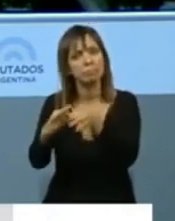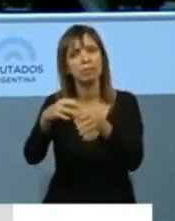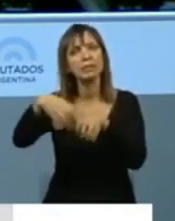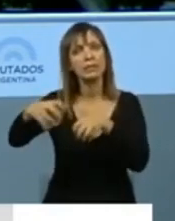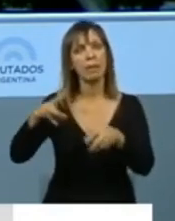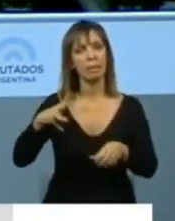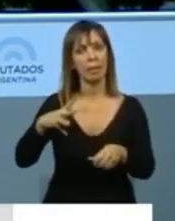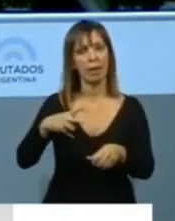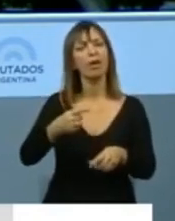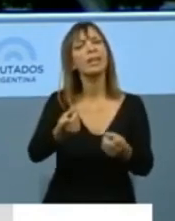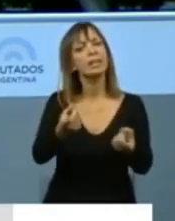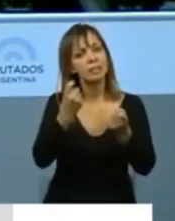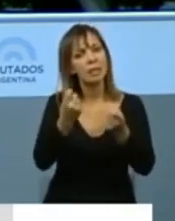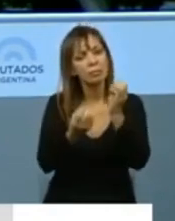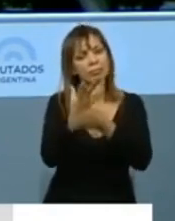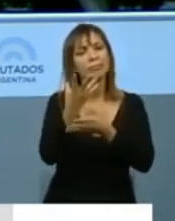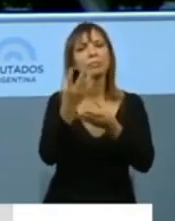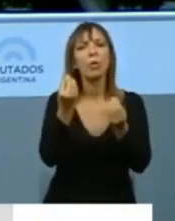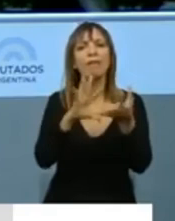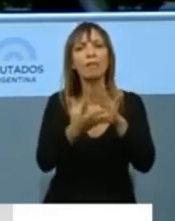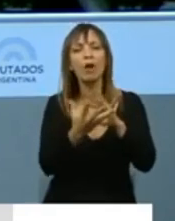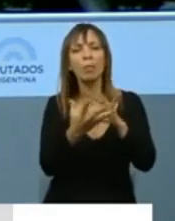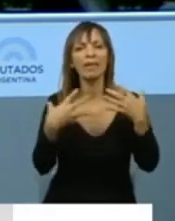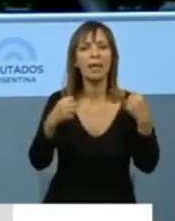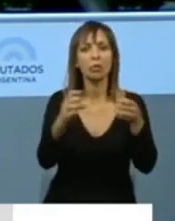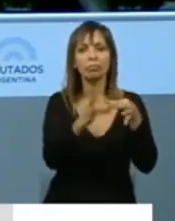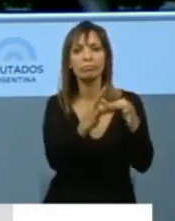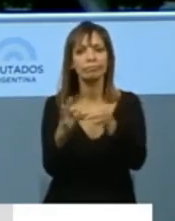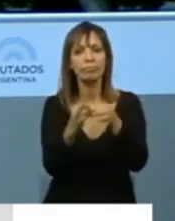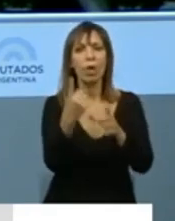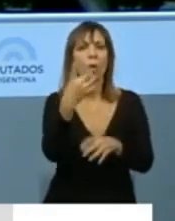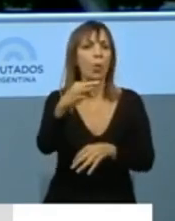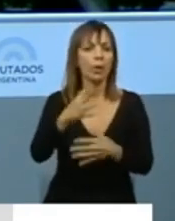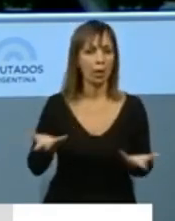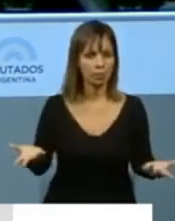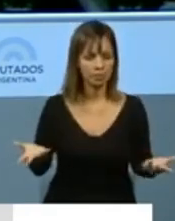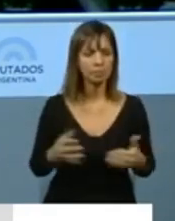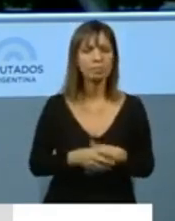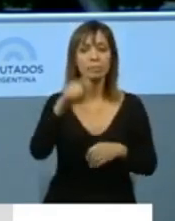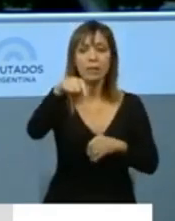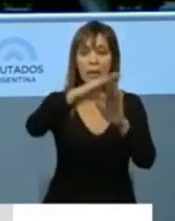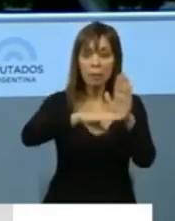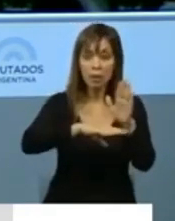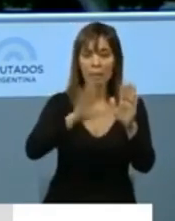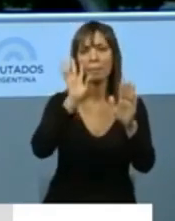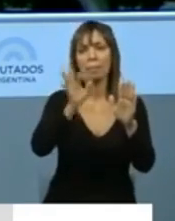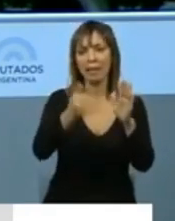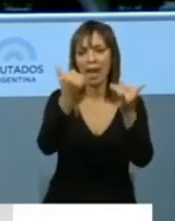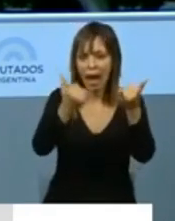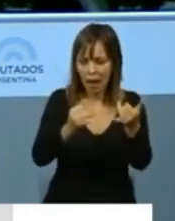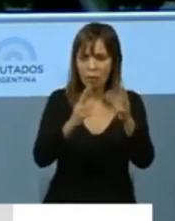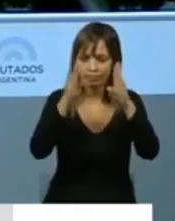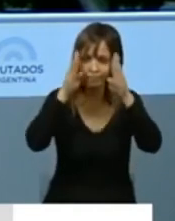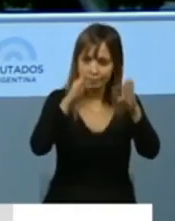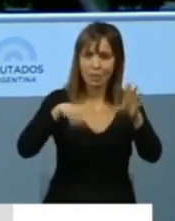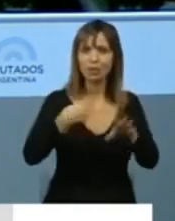construir un sistema único de salud. Por supuesto que este programa muestra claramente que tiene un sentido social,